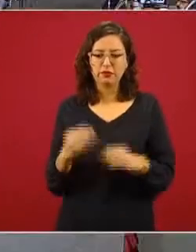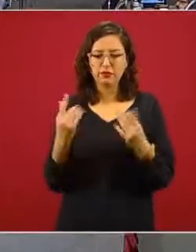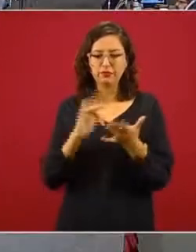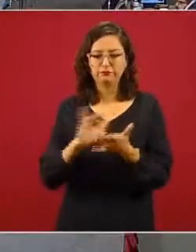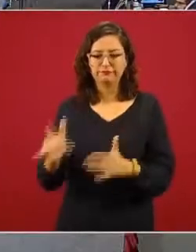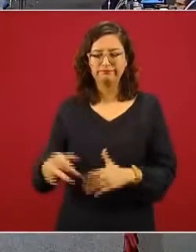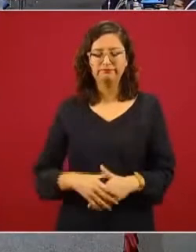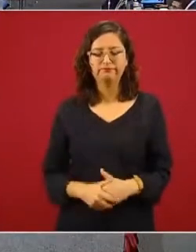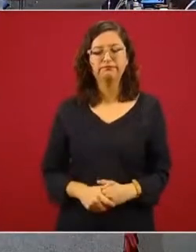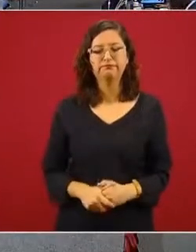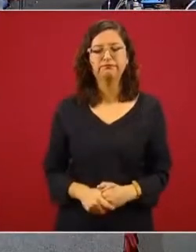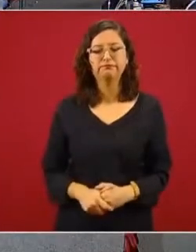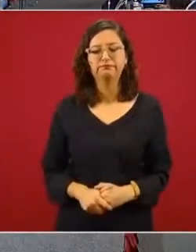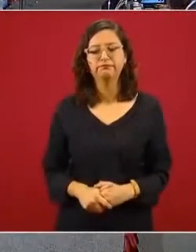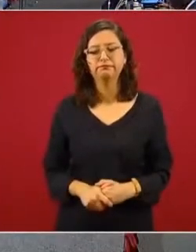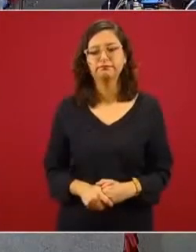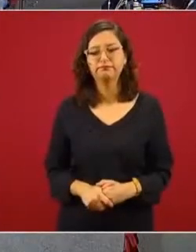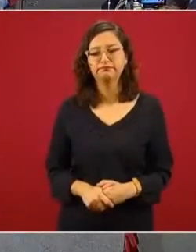Muchísimas gracias.